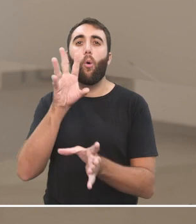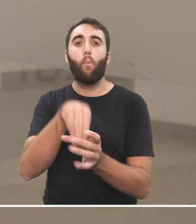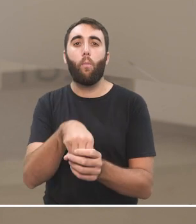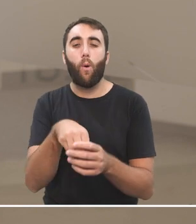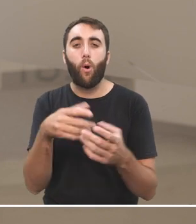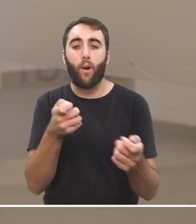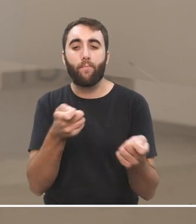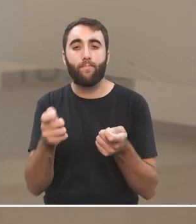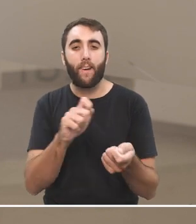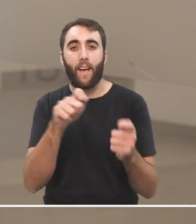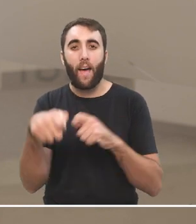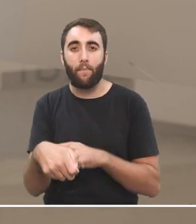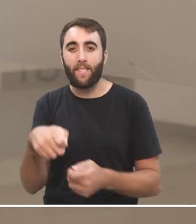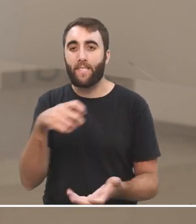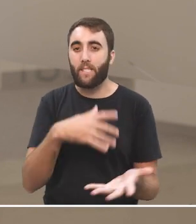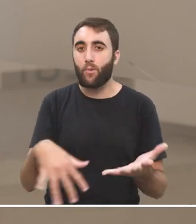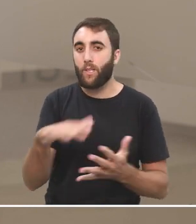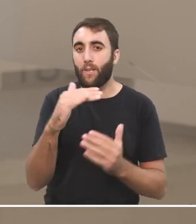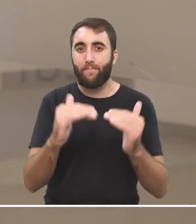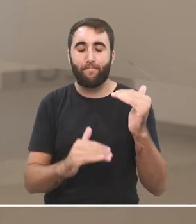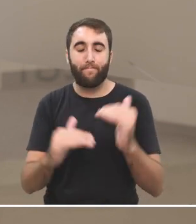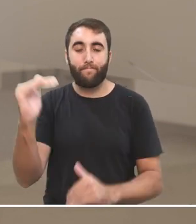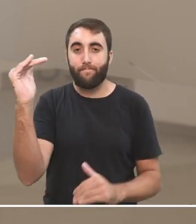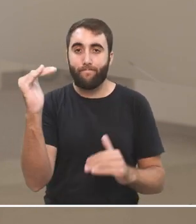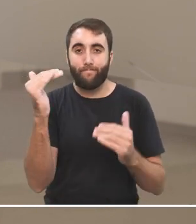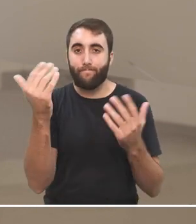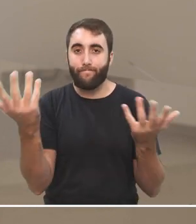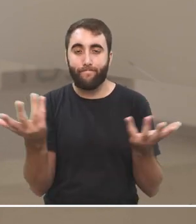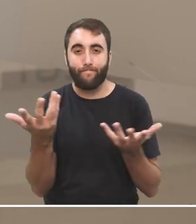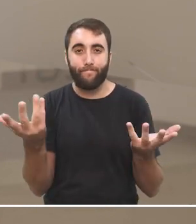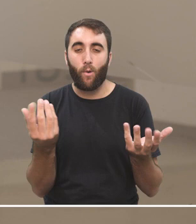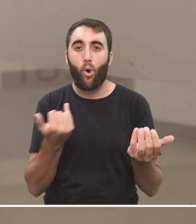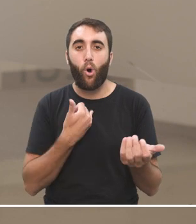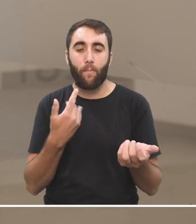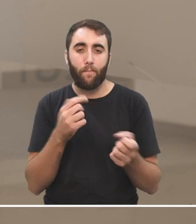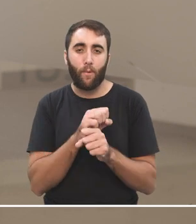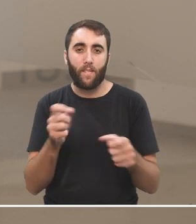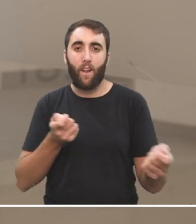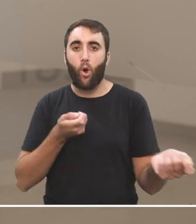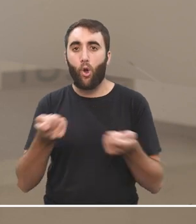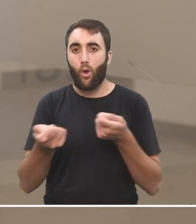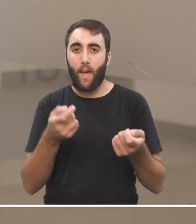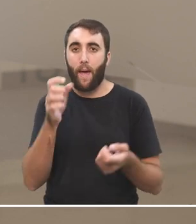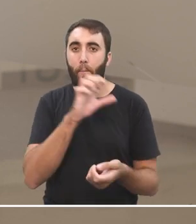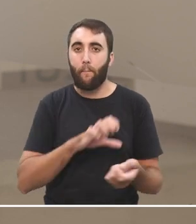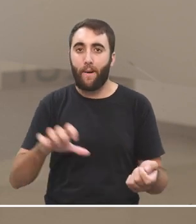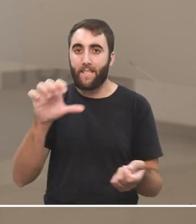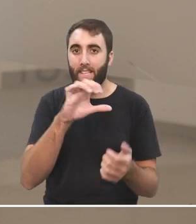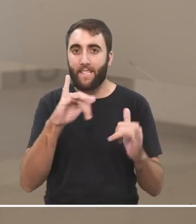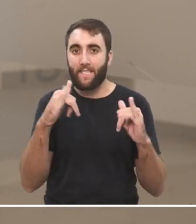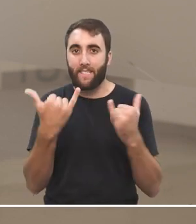situación tan desigual y tan incontrolable, porque son empresas